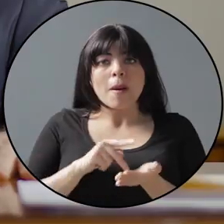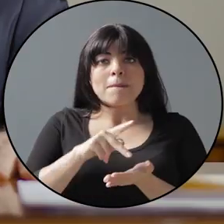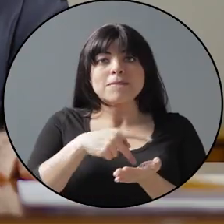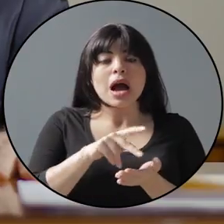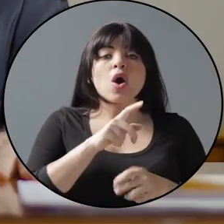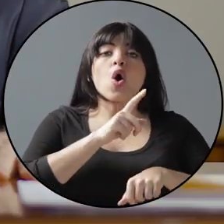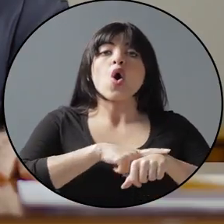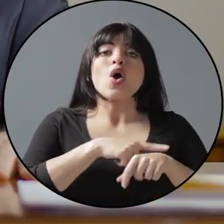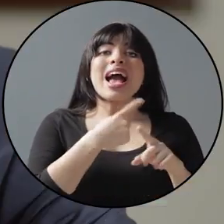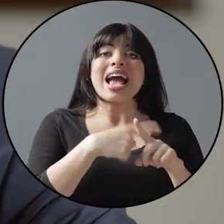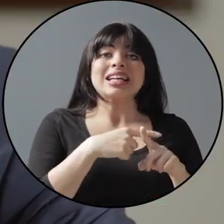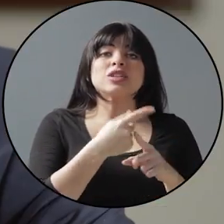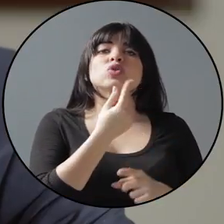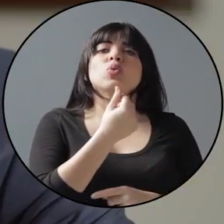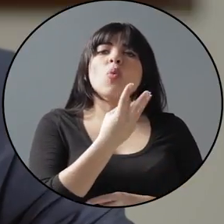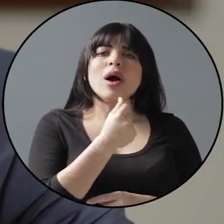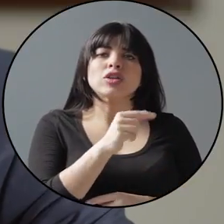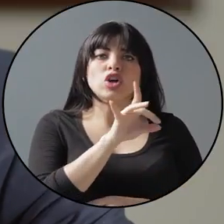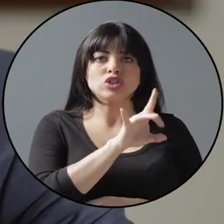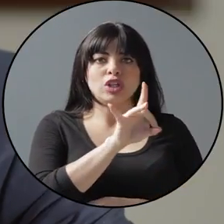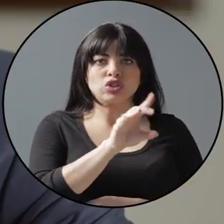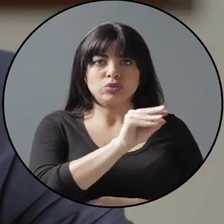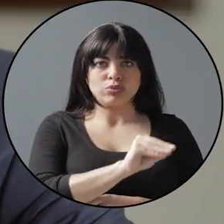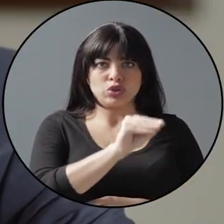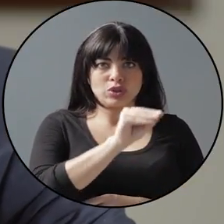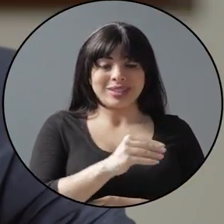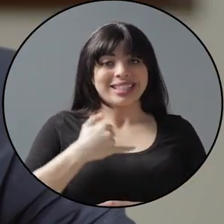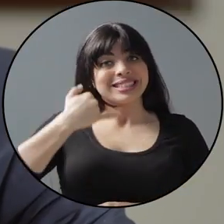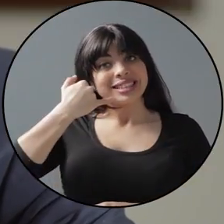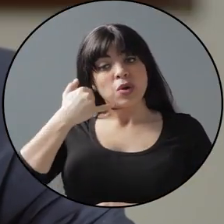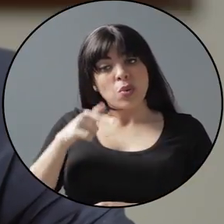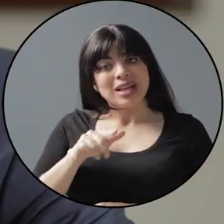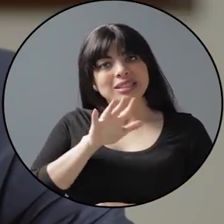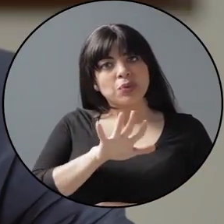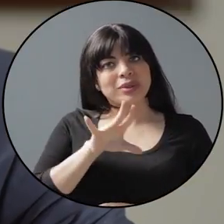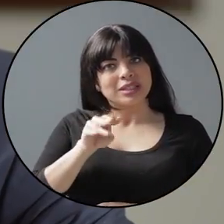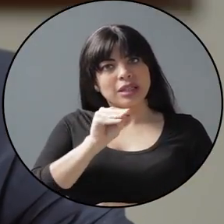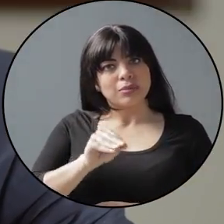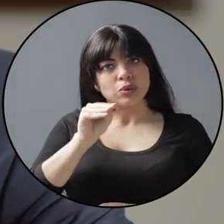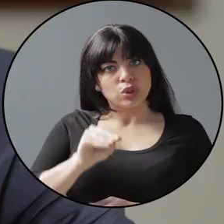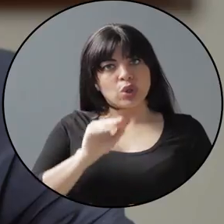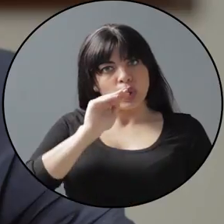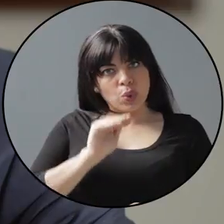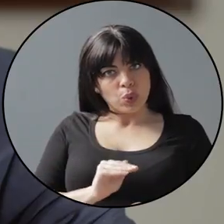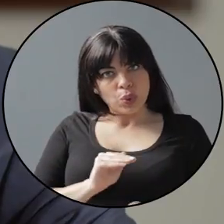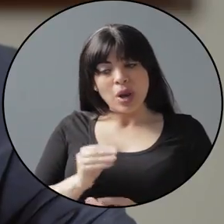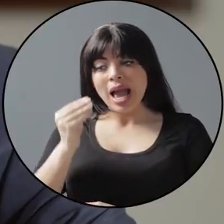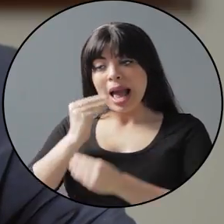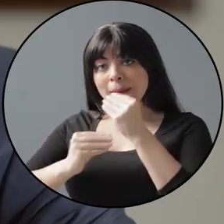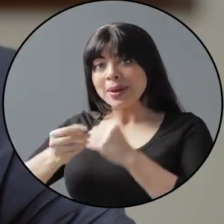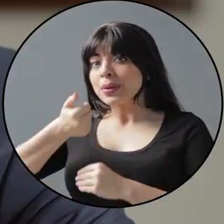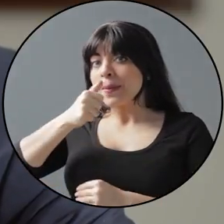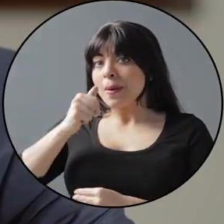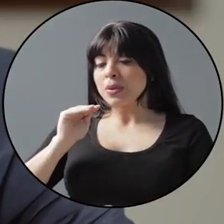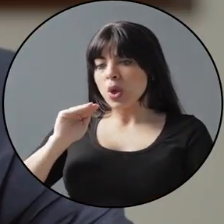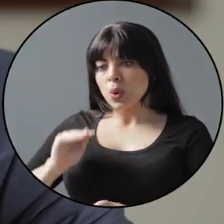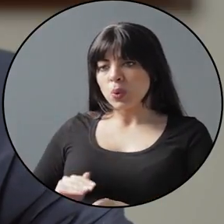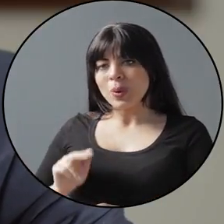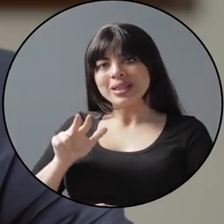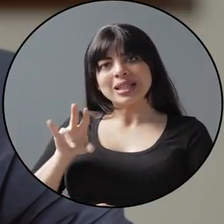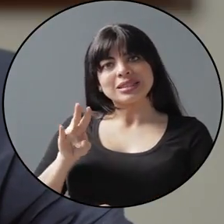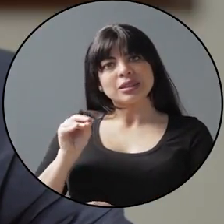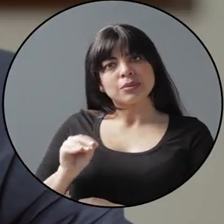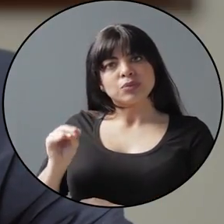pago de horas extras en 88%, celulares en 57% y alimentos y